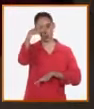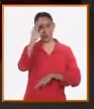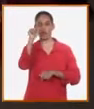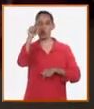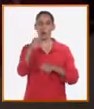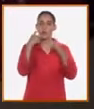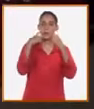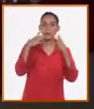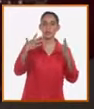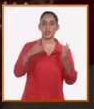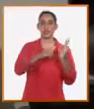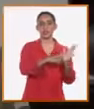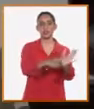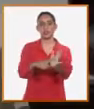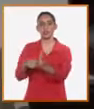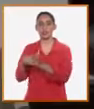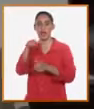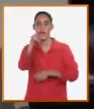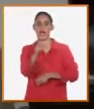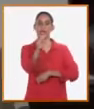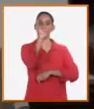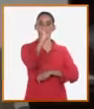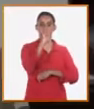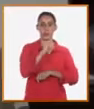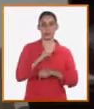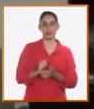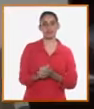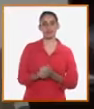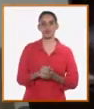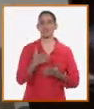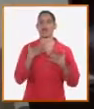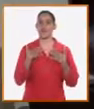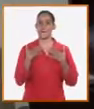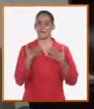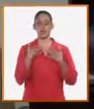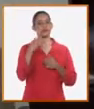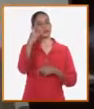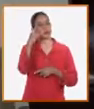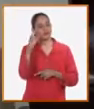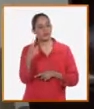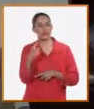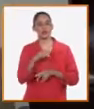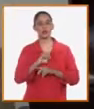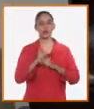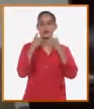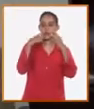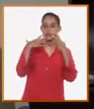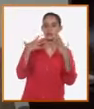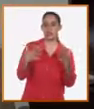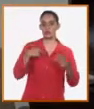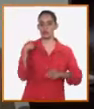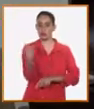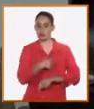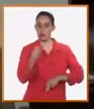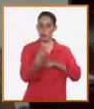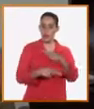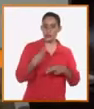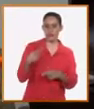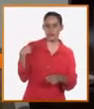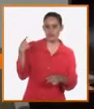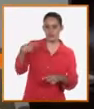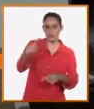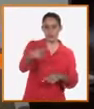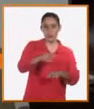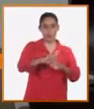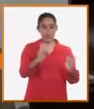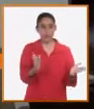excelencia de su bebida. Y es lo que la vida me dio la oportunidad de hacer que continuamente me ha